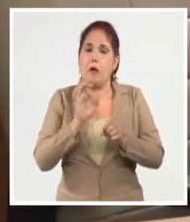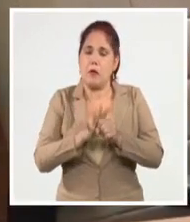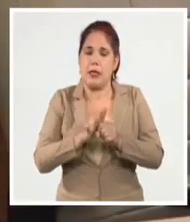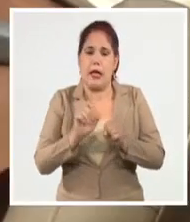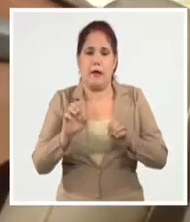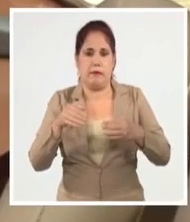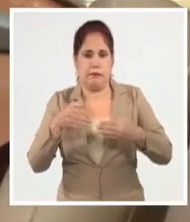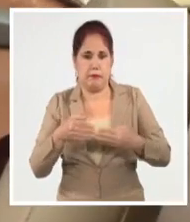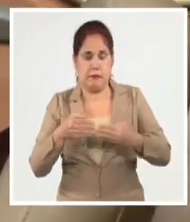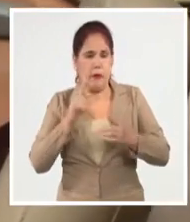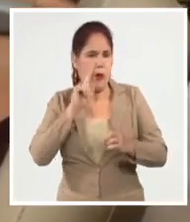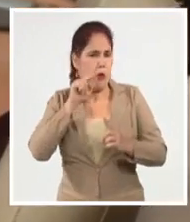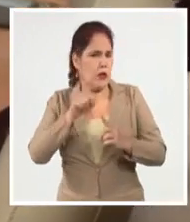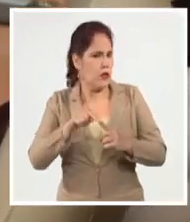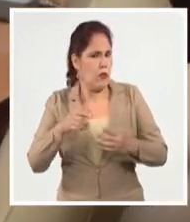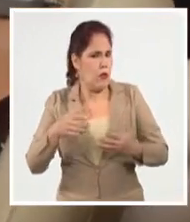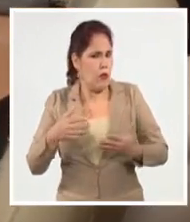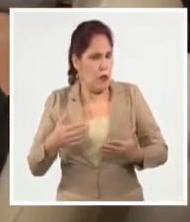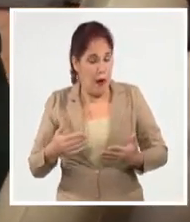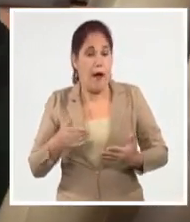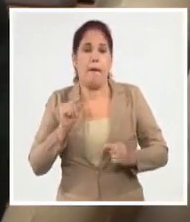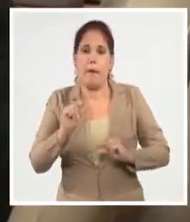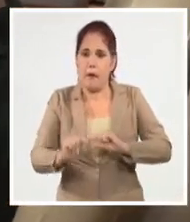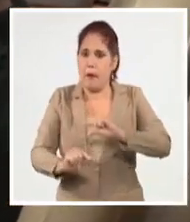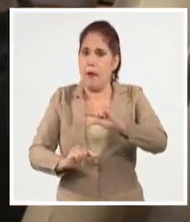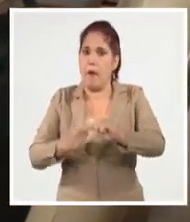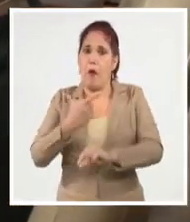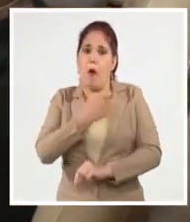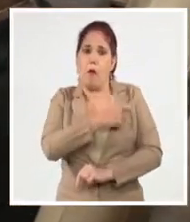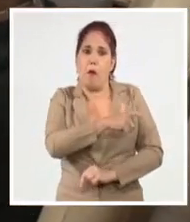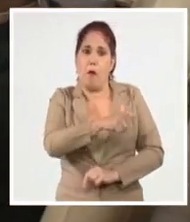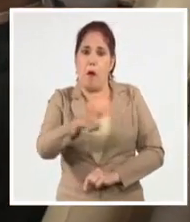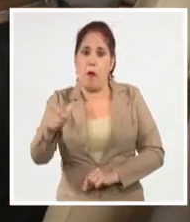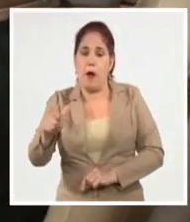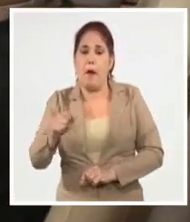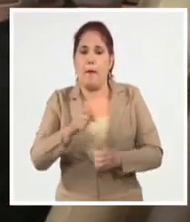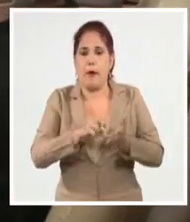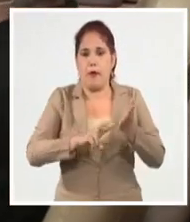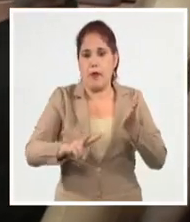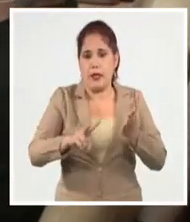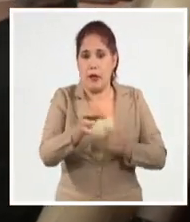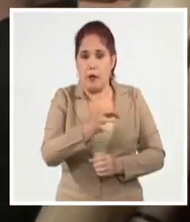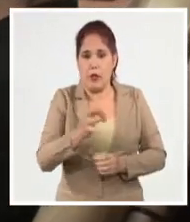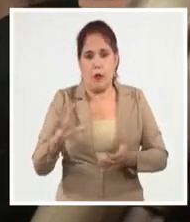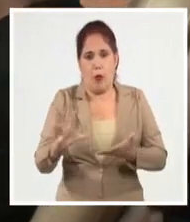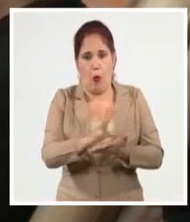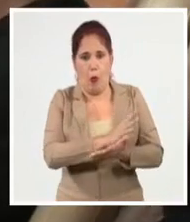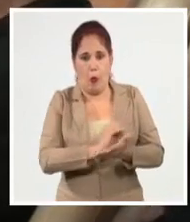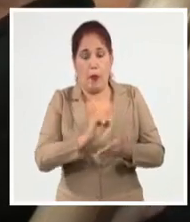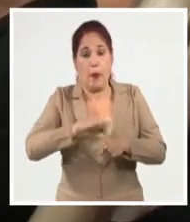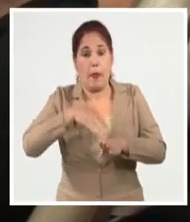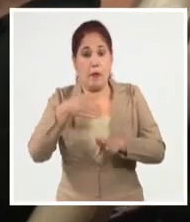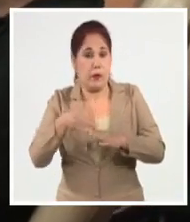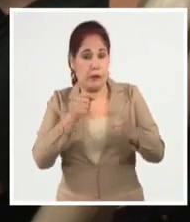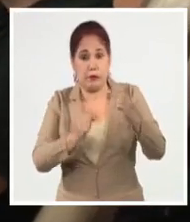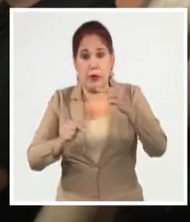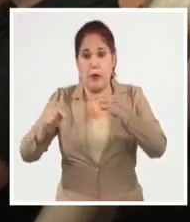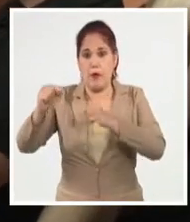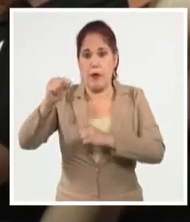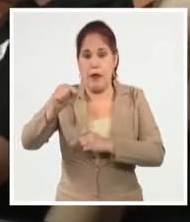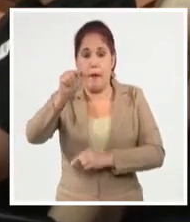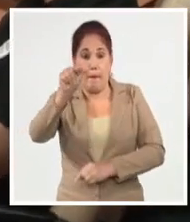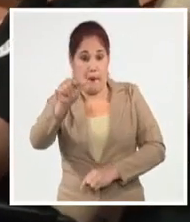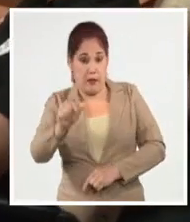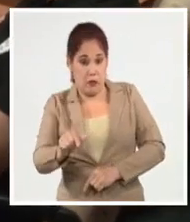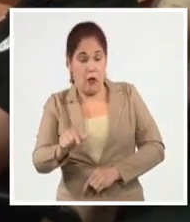El objetivo, precisó la experta, es ir abarcando todos los municipios de una provincia y se priorizarán cuanto antes aquellas que